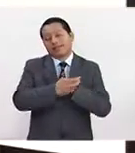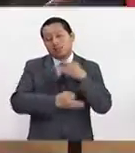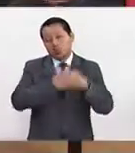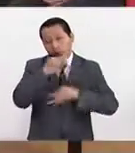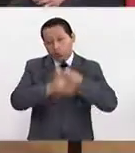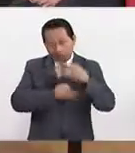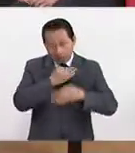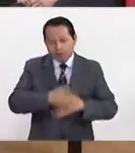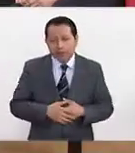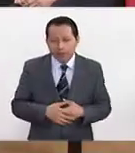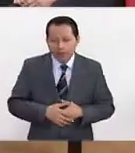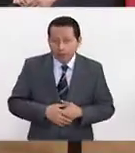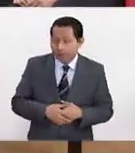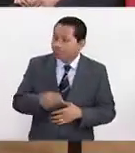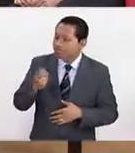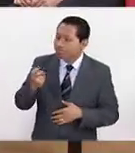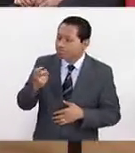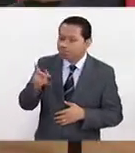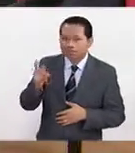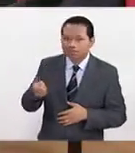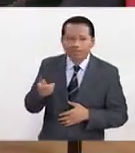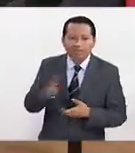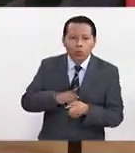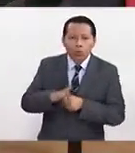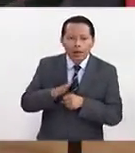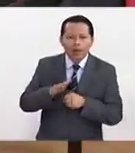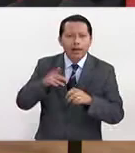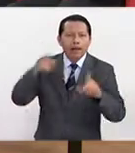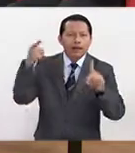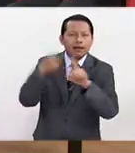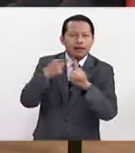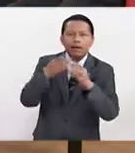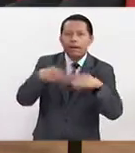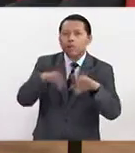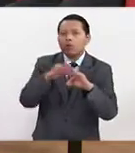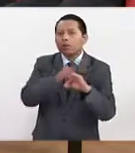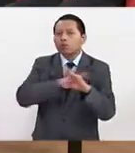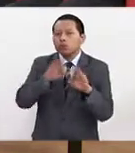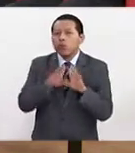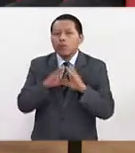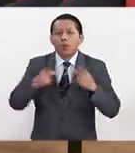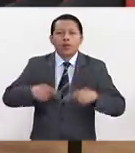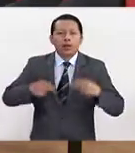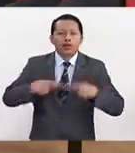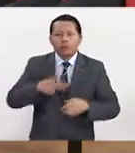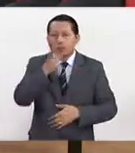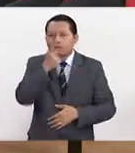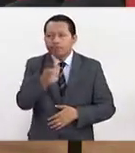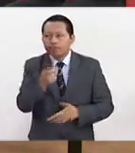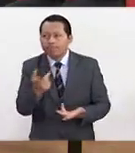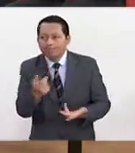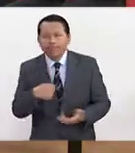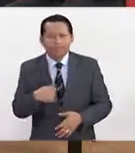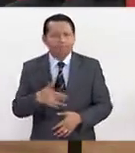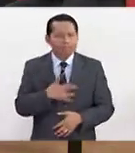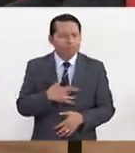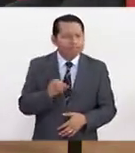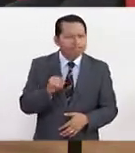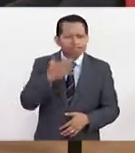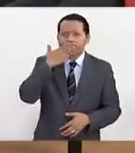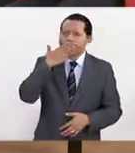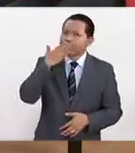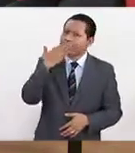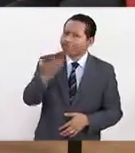prevención, digo, ¿cuáles son los principales ejes, los principales lineamientos para que todas las personas, digamos, me conviene hacer esto